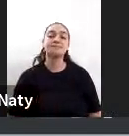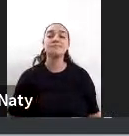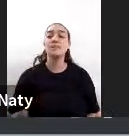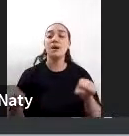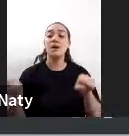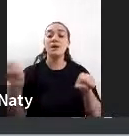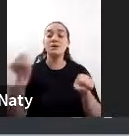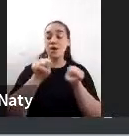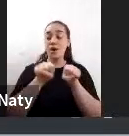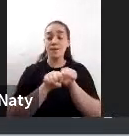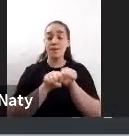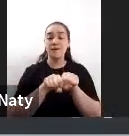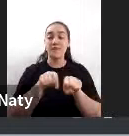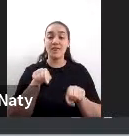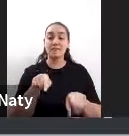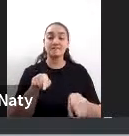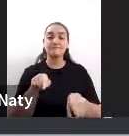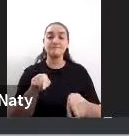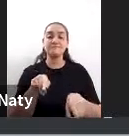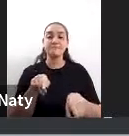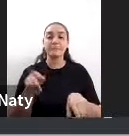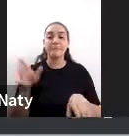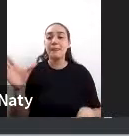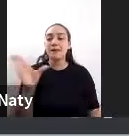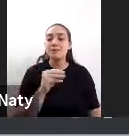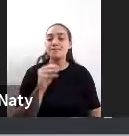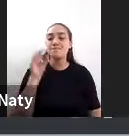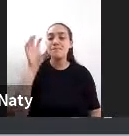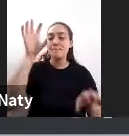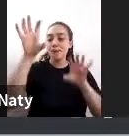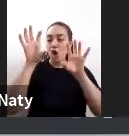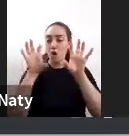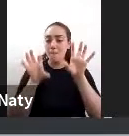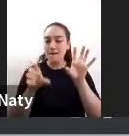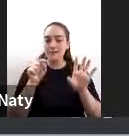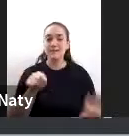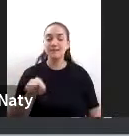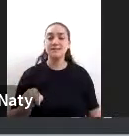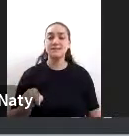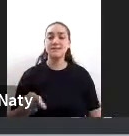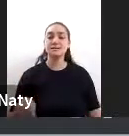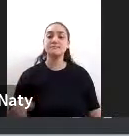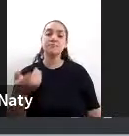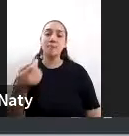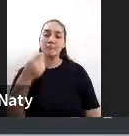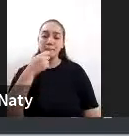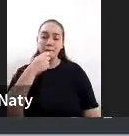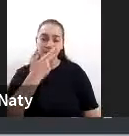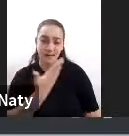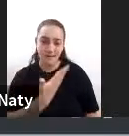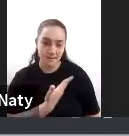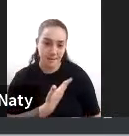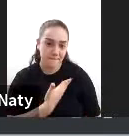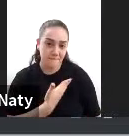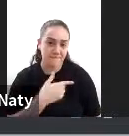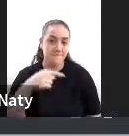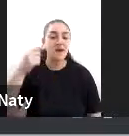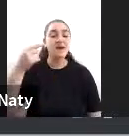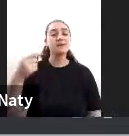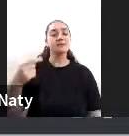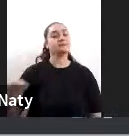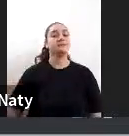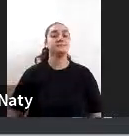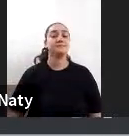provincial pero en todas las provincias en Neuquén en Santa Fe hay infraestructura provincial